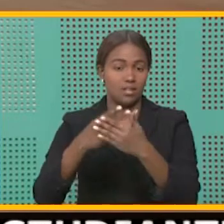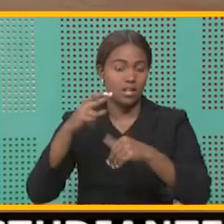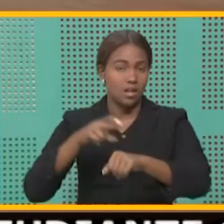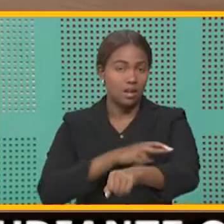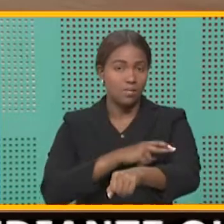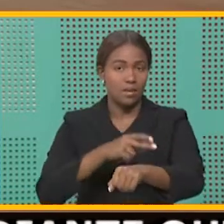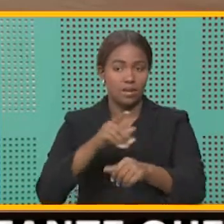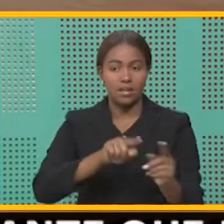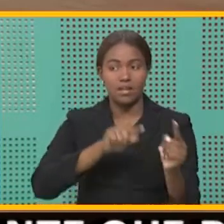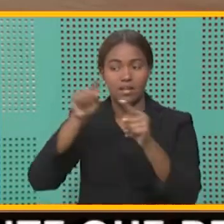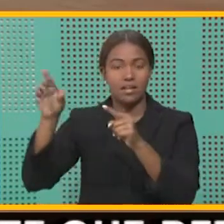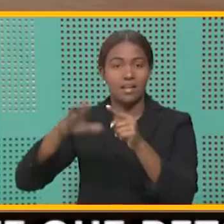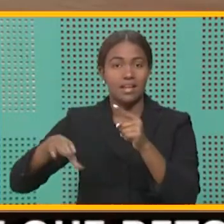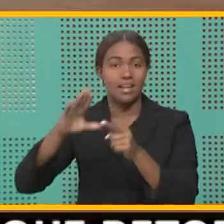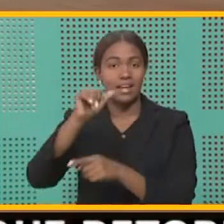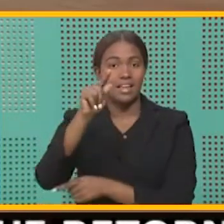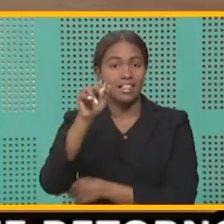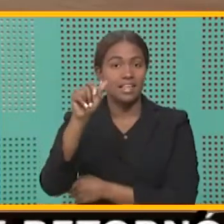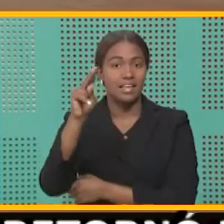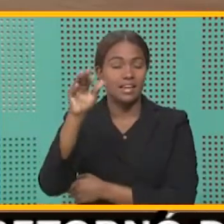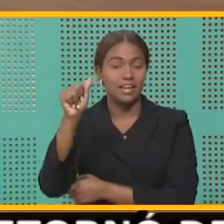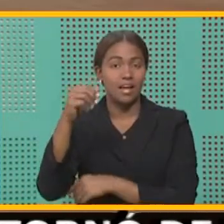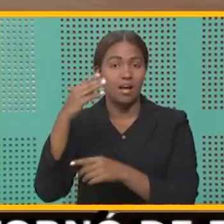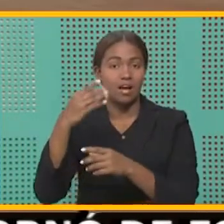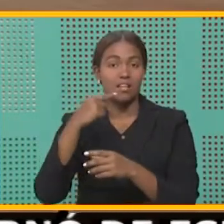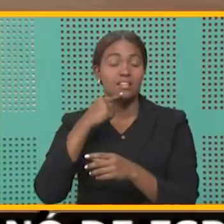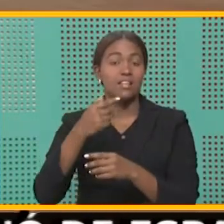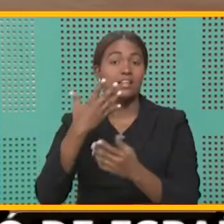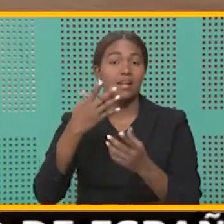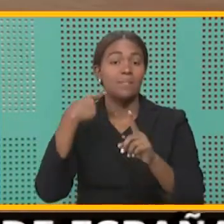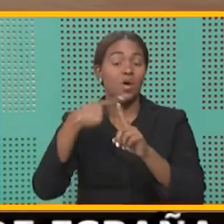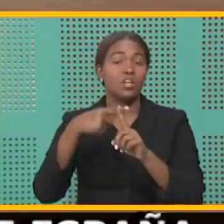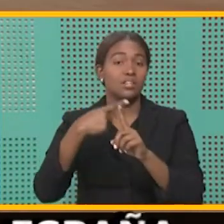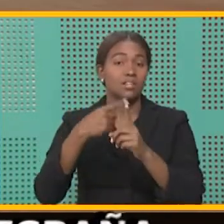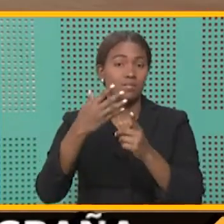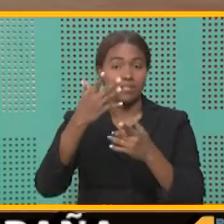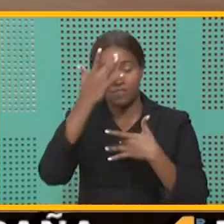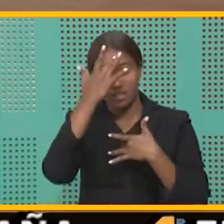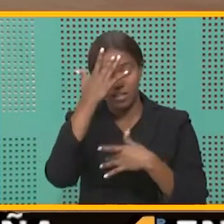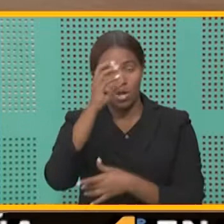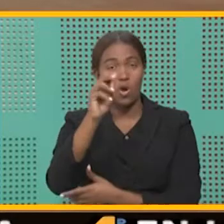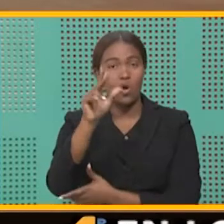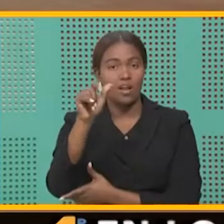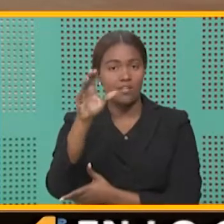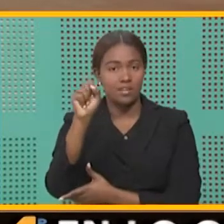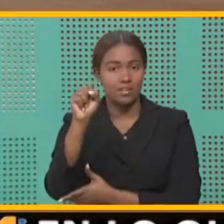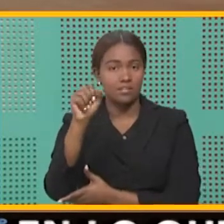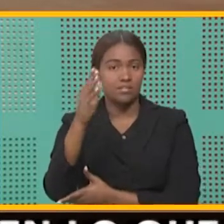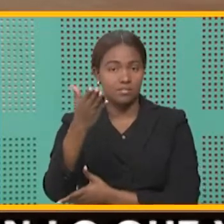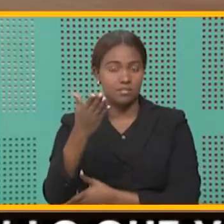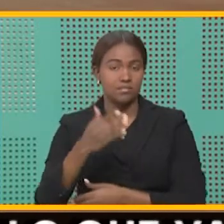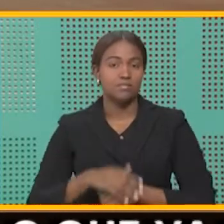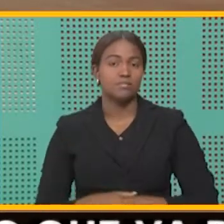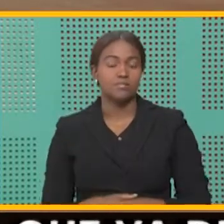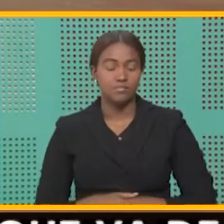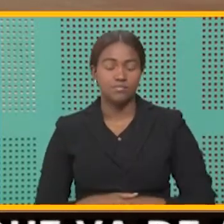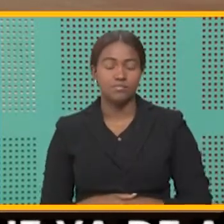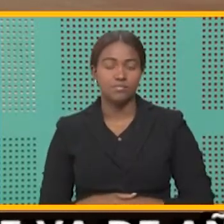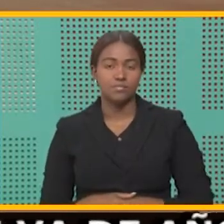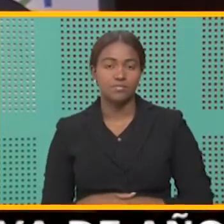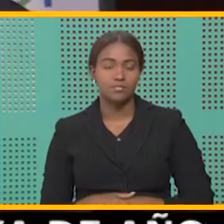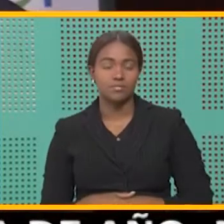Cartagena, en Colombia, dieron positivo al coronavirus. Según informó el director de Portuaria, Víctor Gómez Casanova, contamos más.